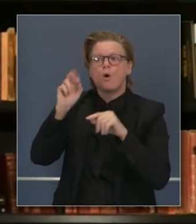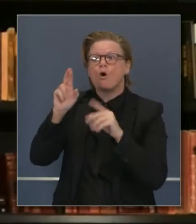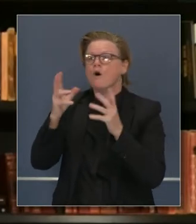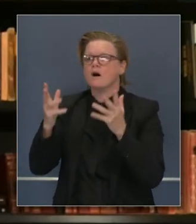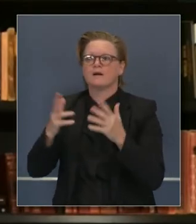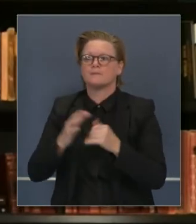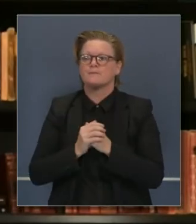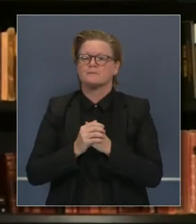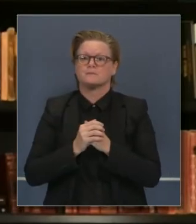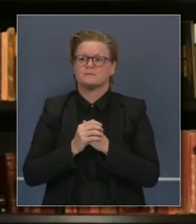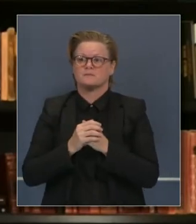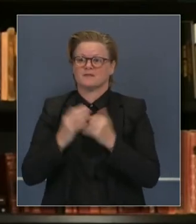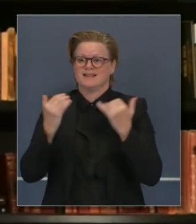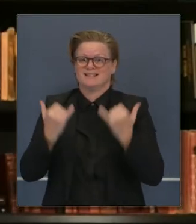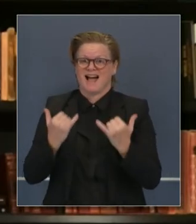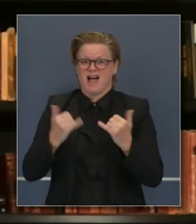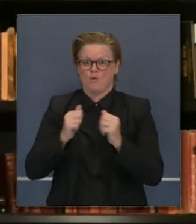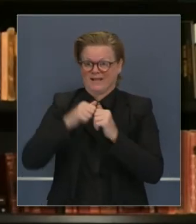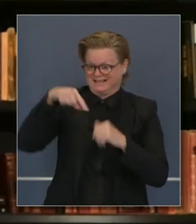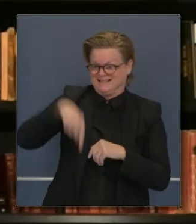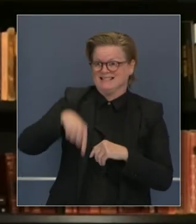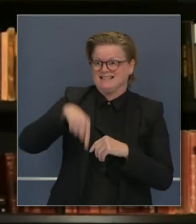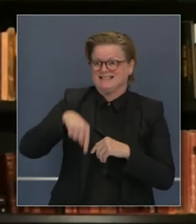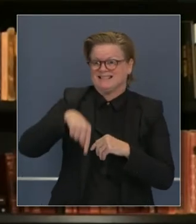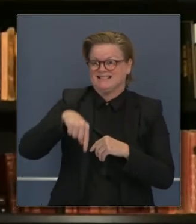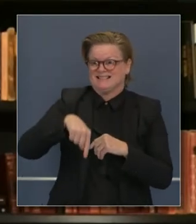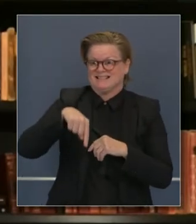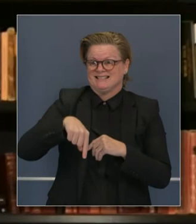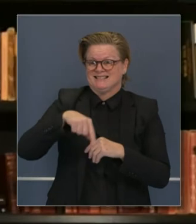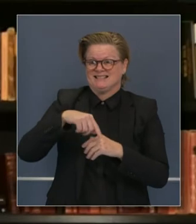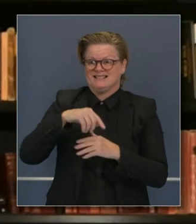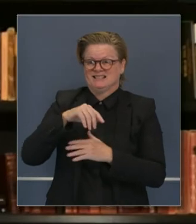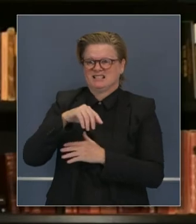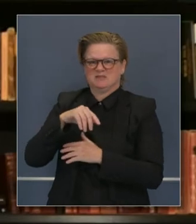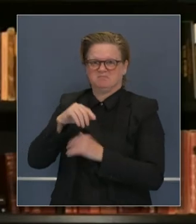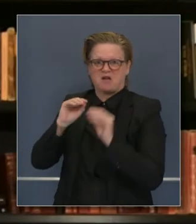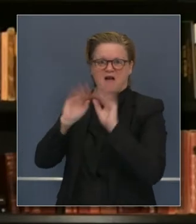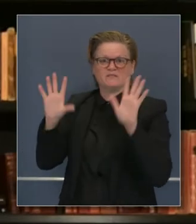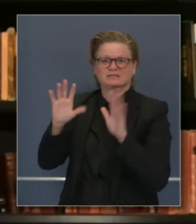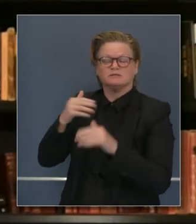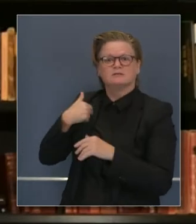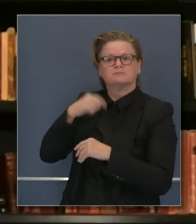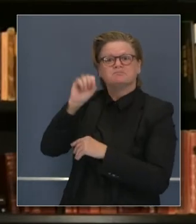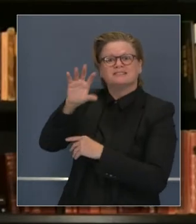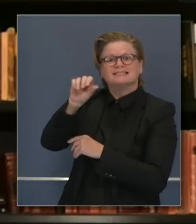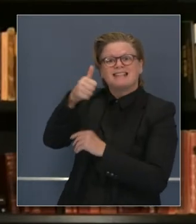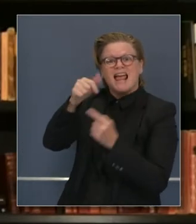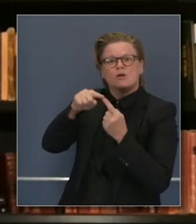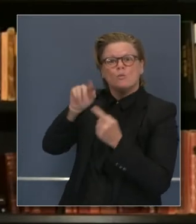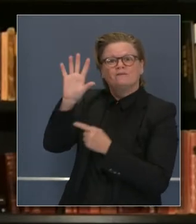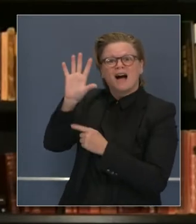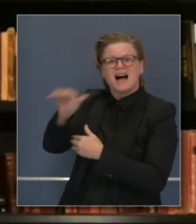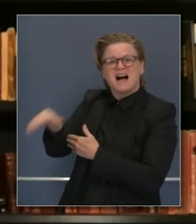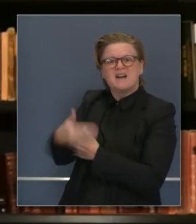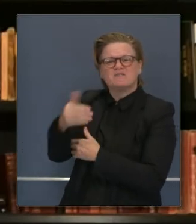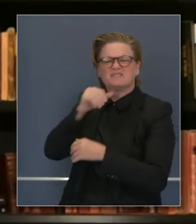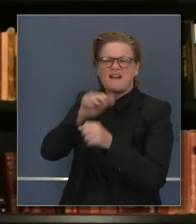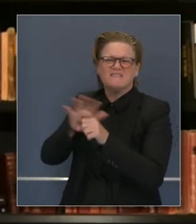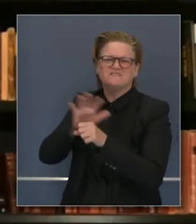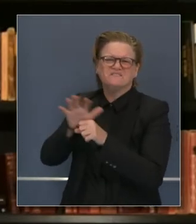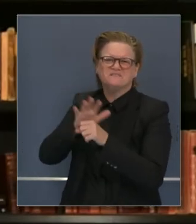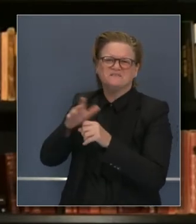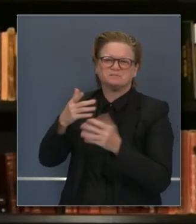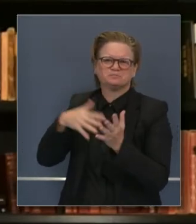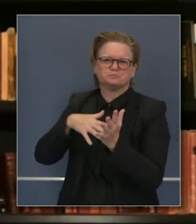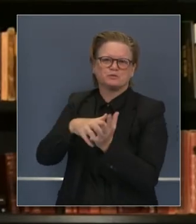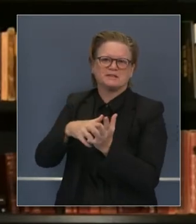hoy estamos haciendo este anuncio porque reconocemos que es necesario hacer mucho más. Pero en base a lo que usted ha recibido de